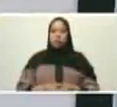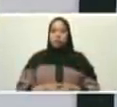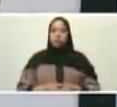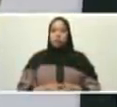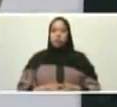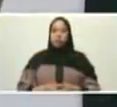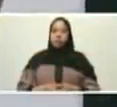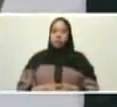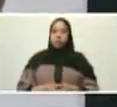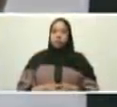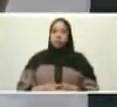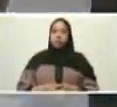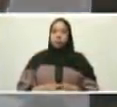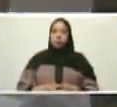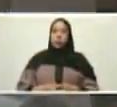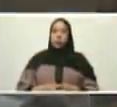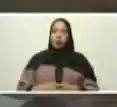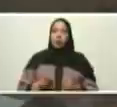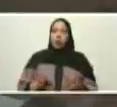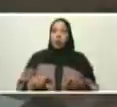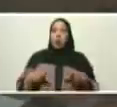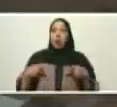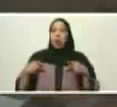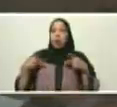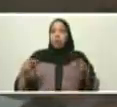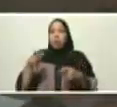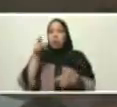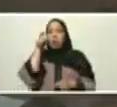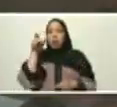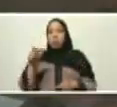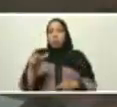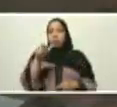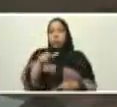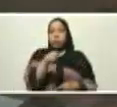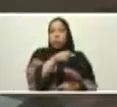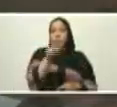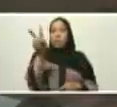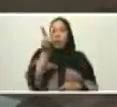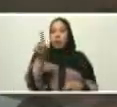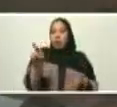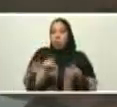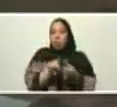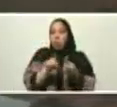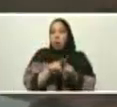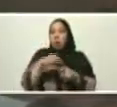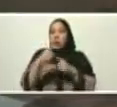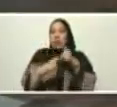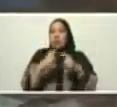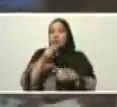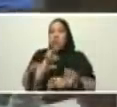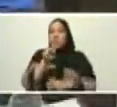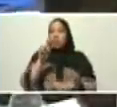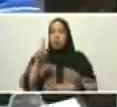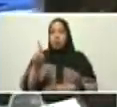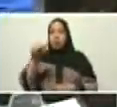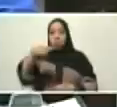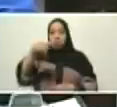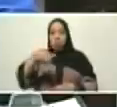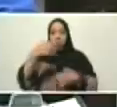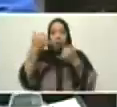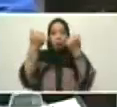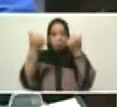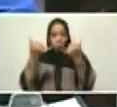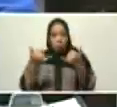solamente comparable con la voluntad de vencer del pueblo de Venezuela en este siglo XXI. Hemos recuperado el